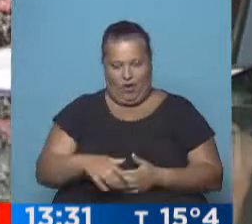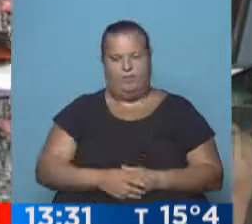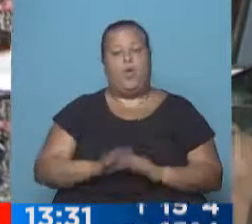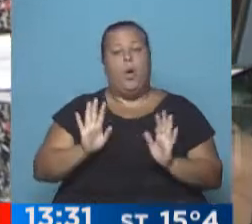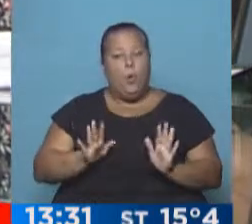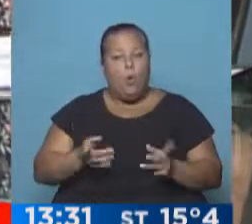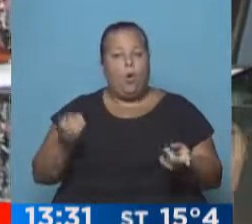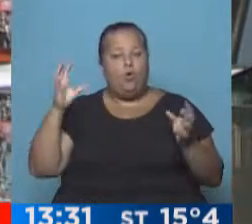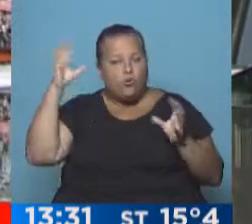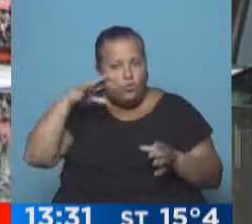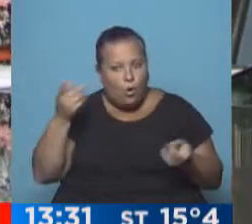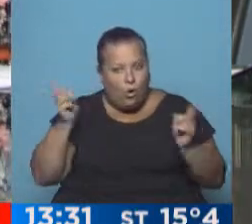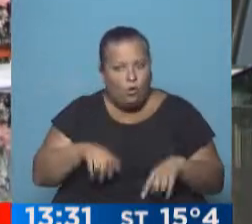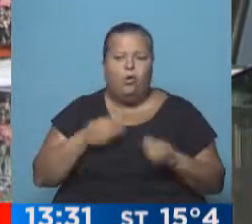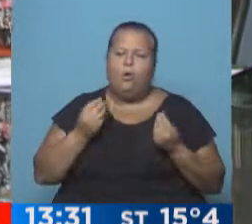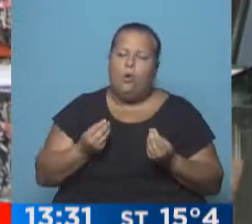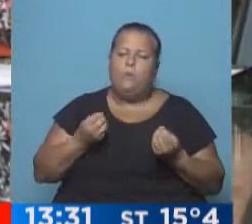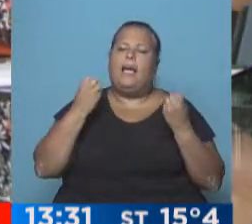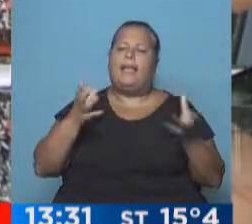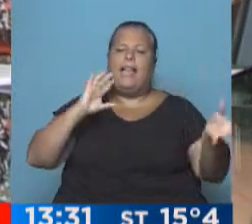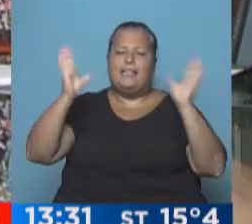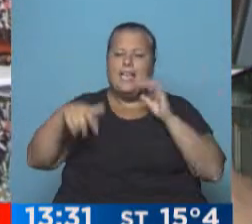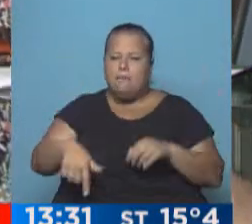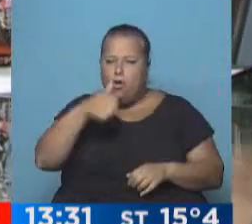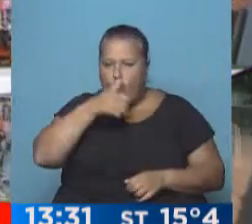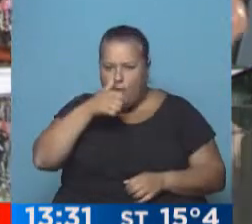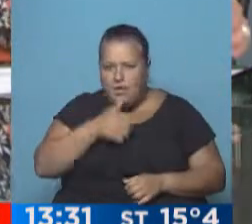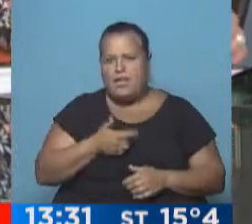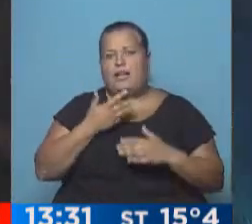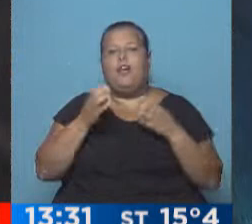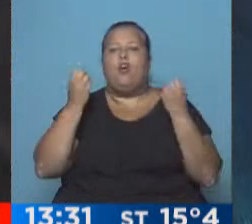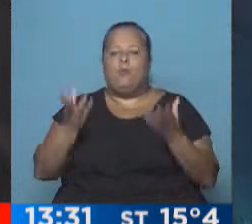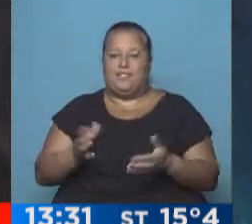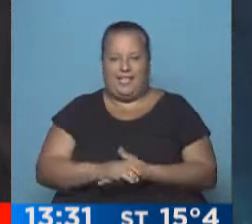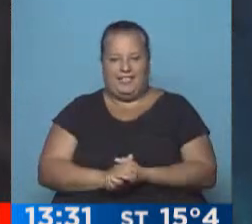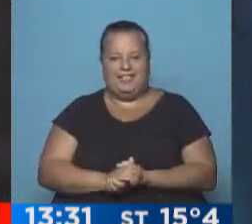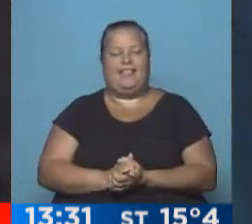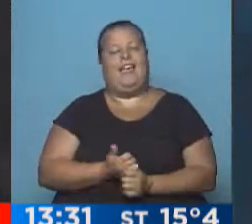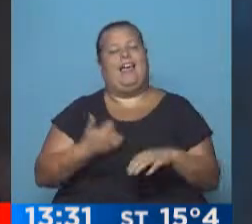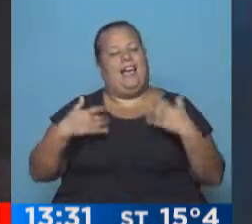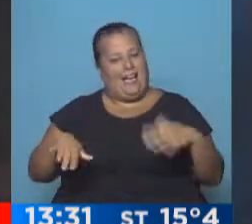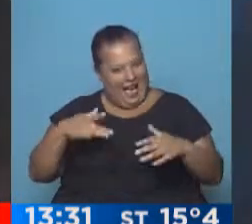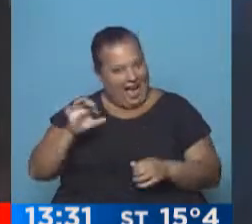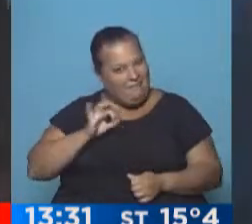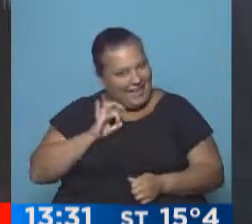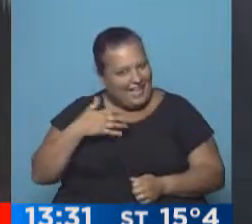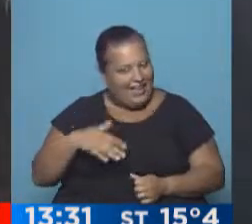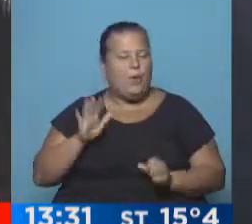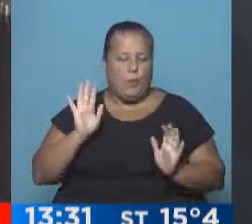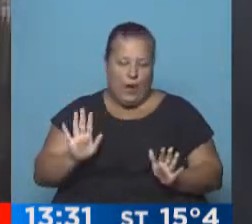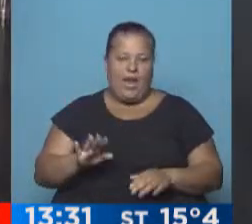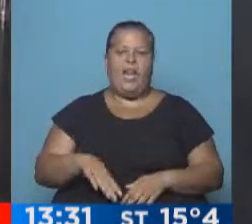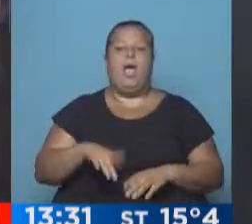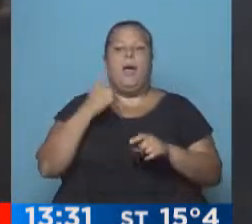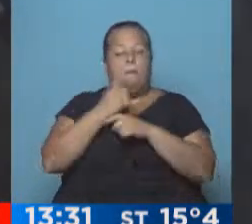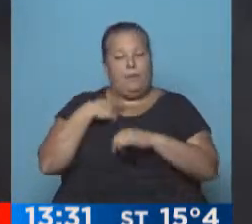Bueno, volvió a llover. Así es, Nadia, ¿cómo sigue? ¿Cómo va a estar este domingo? Además, ¿cómo te va? Ay, Agus, querés saber todo, ¿eh? Bueno,